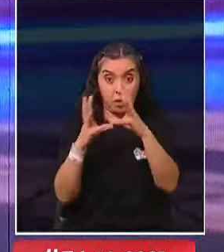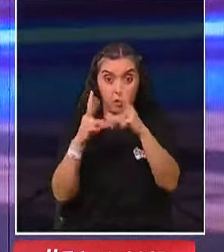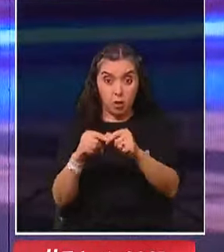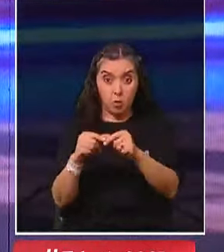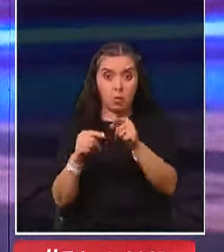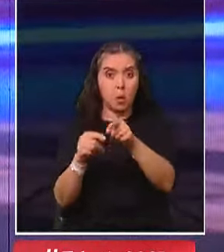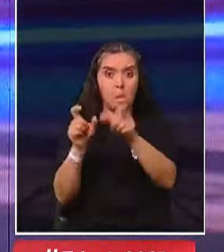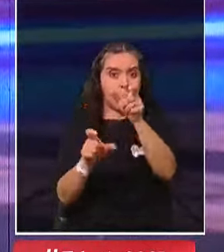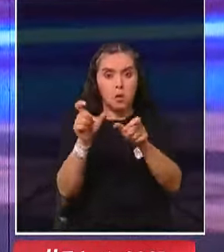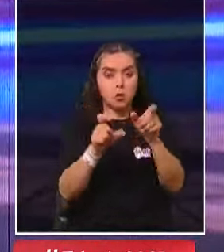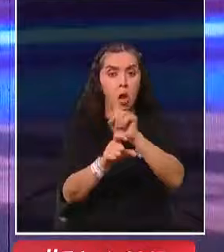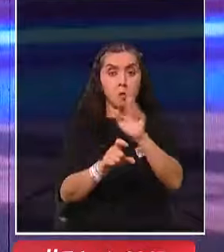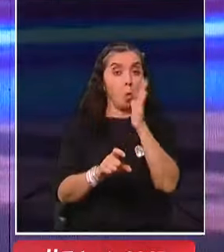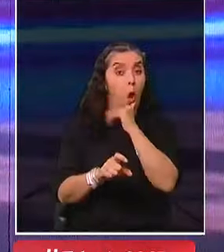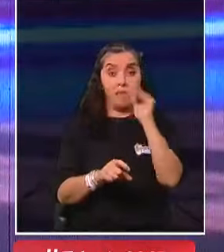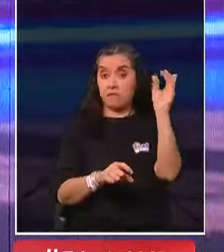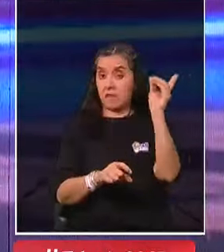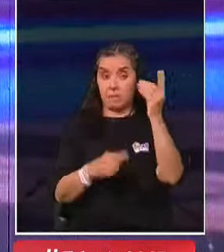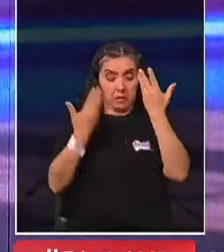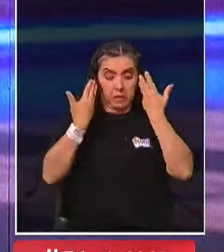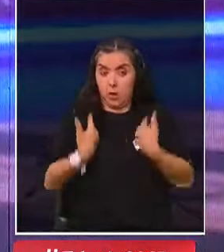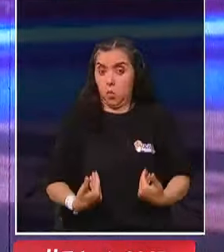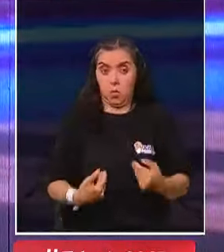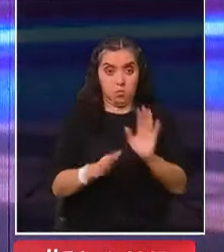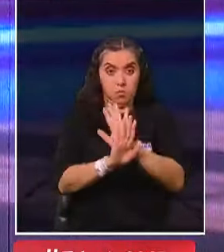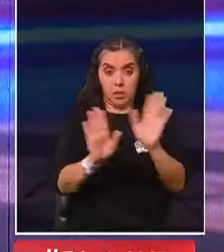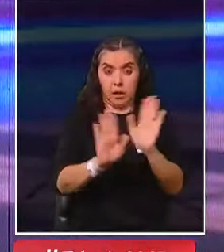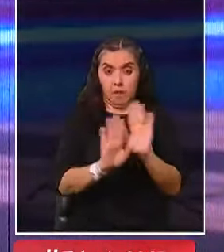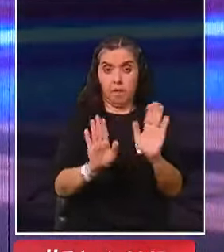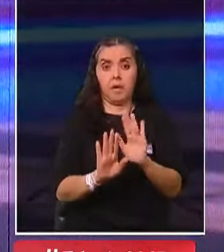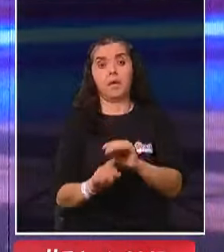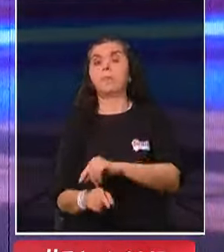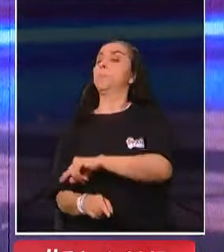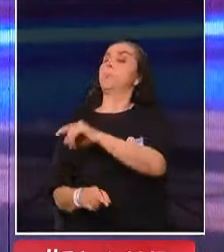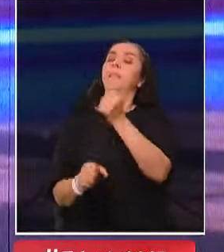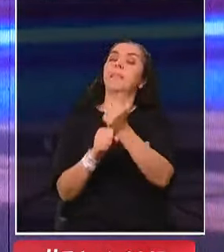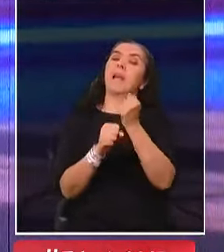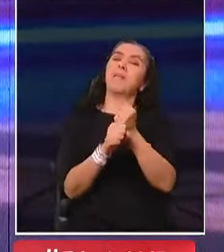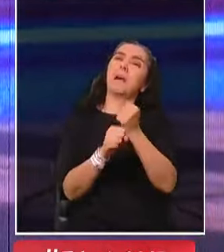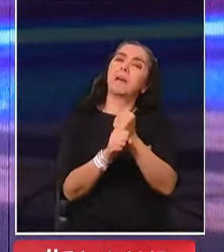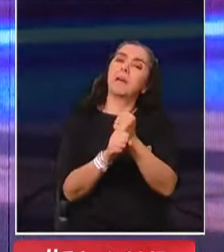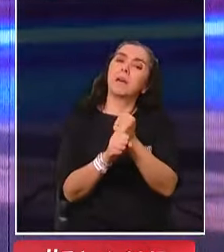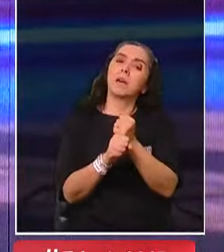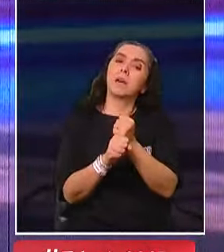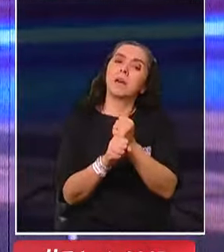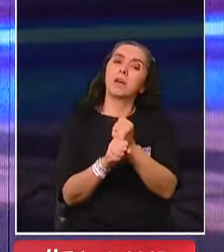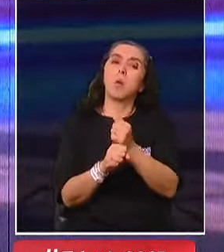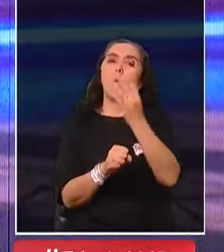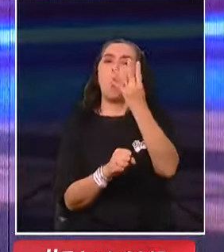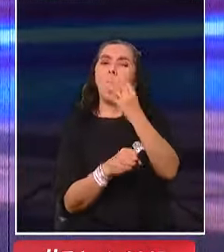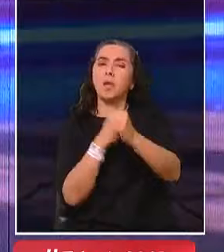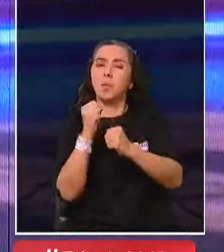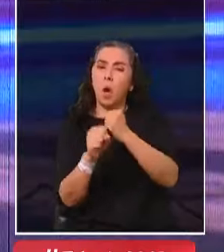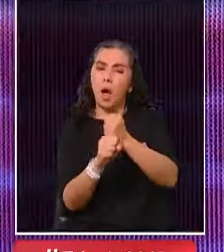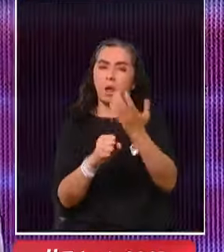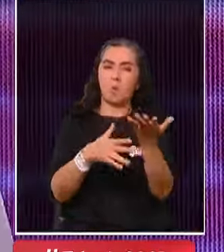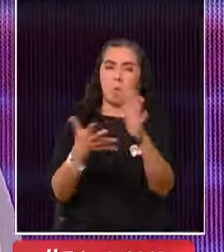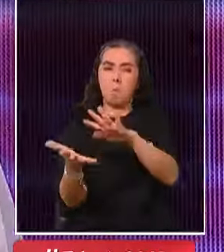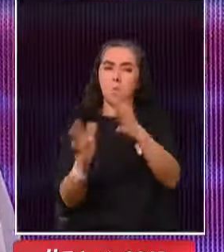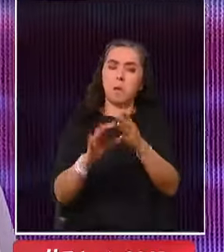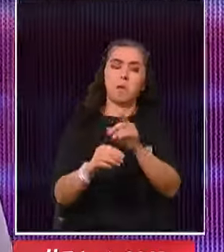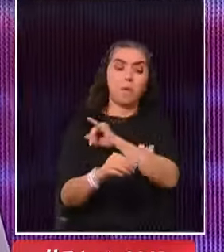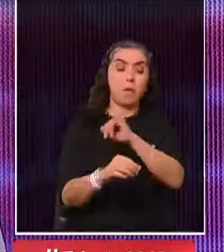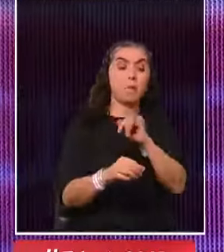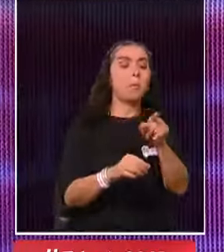pero son personas que no tienen ningún tipo de discapacidad física. Y estuve trabajando con ellos cuatro años, más o menos, y salió esto.